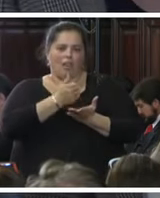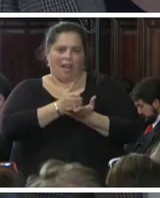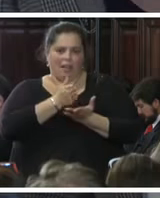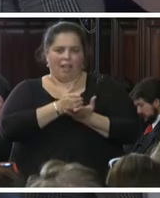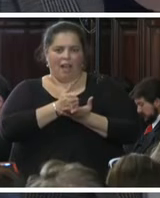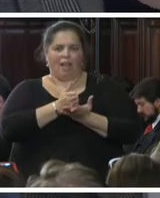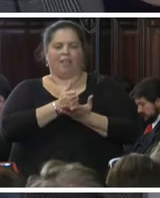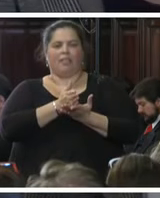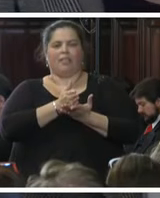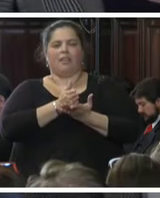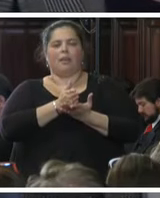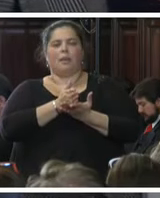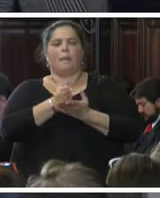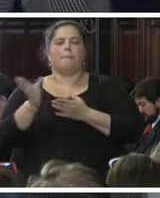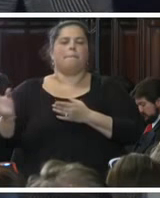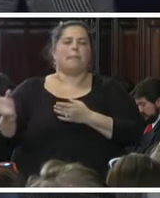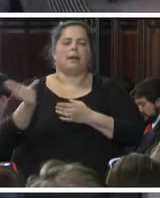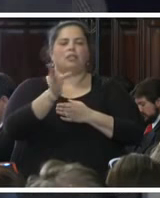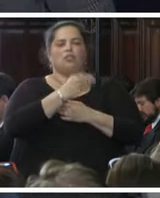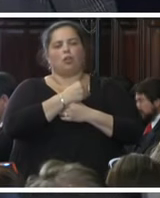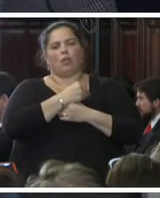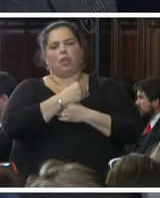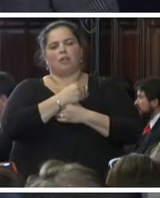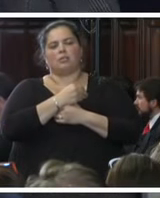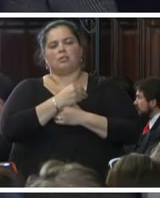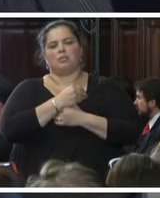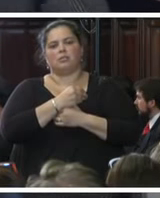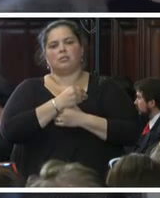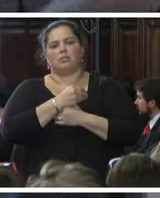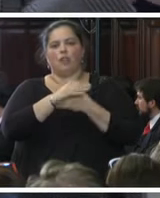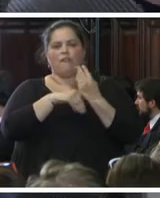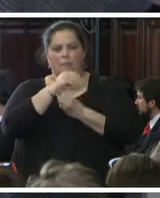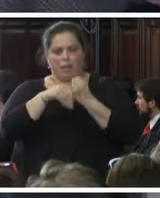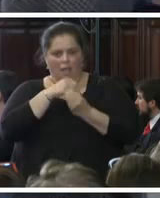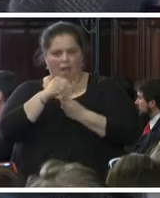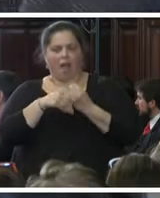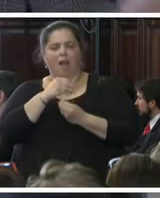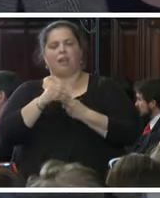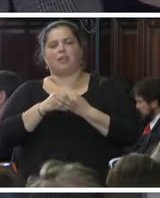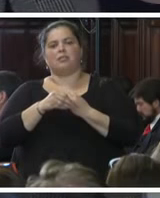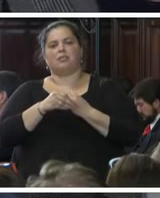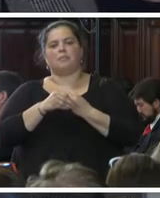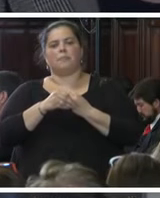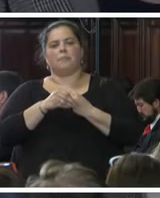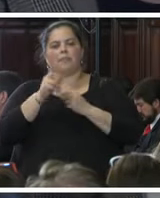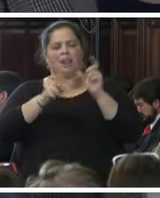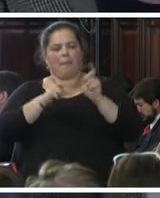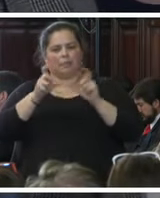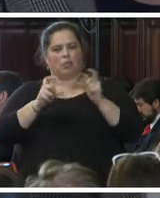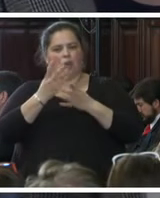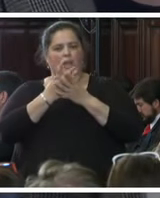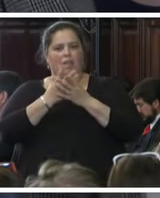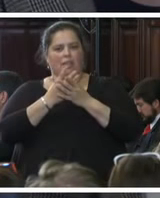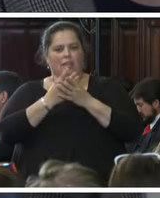todos los familiares que, como bien decía la